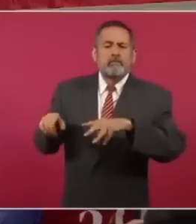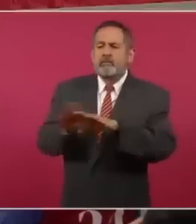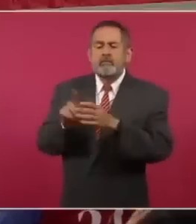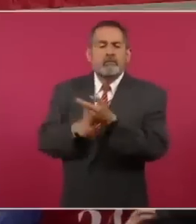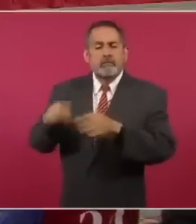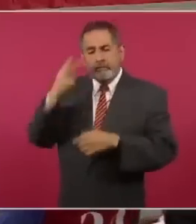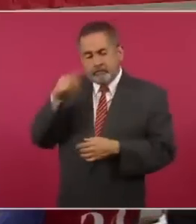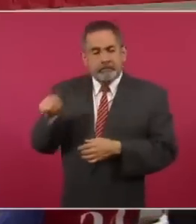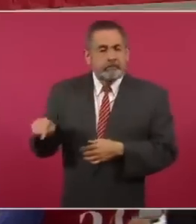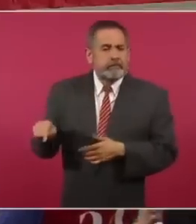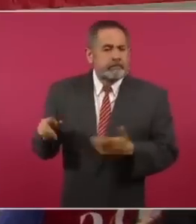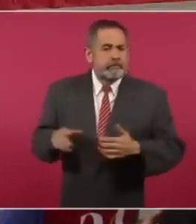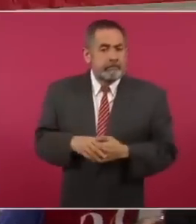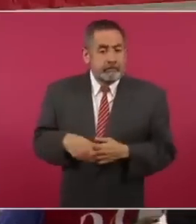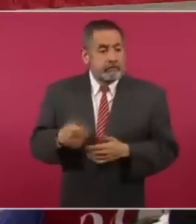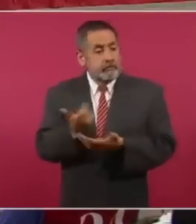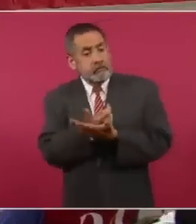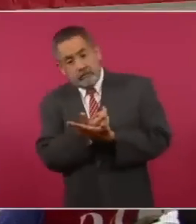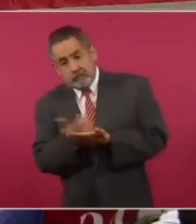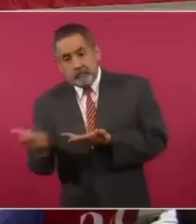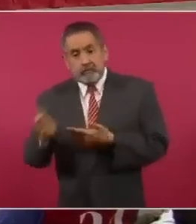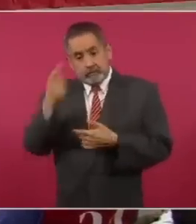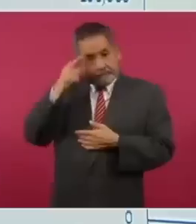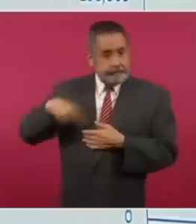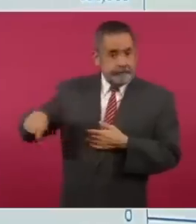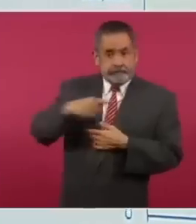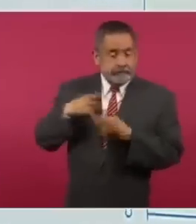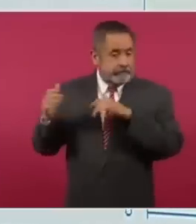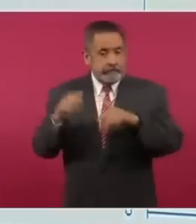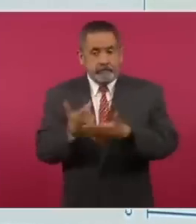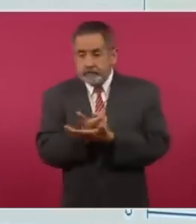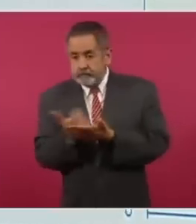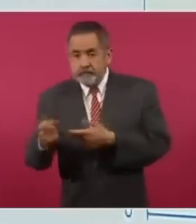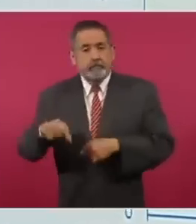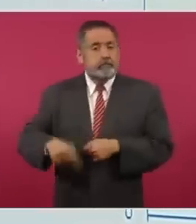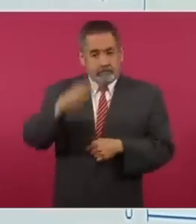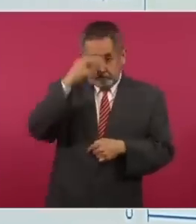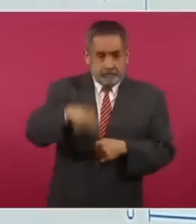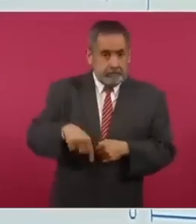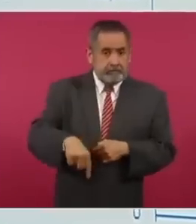porque los sueldos ya también en nuestro país